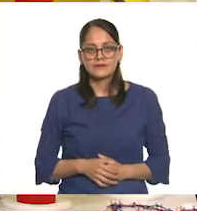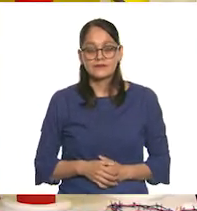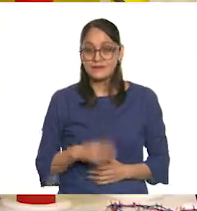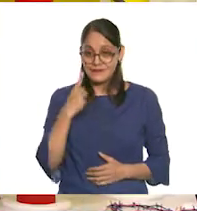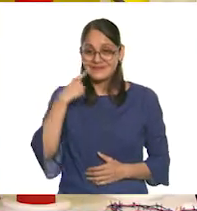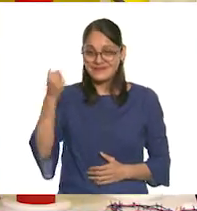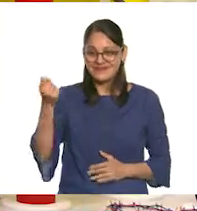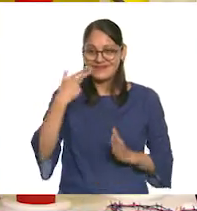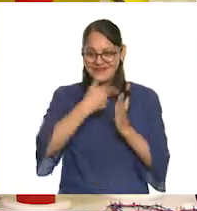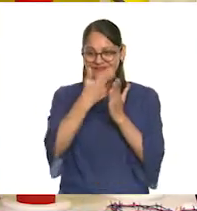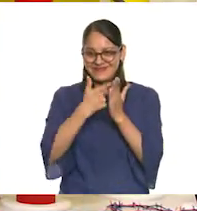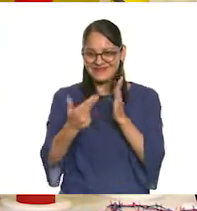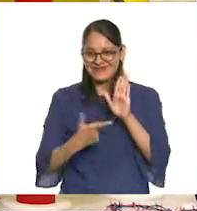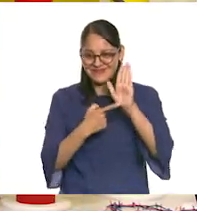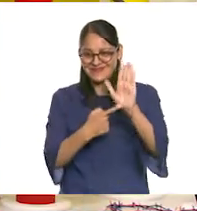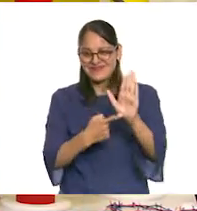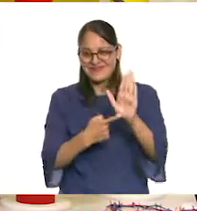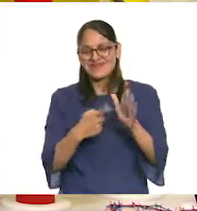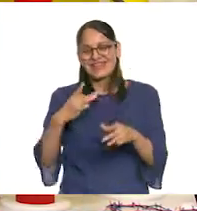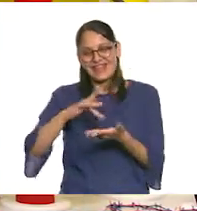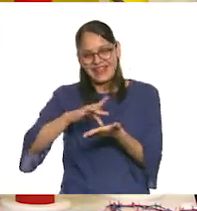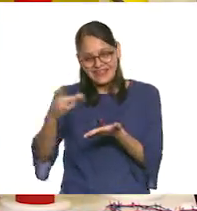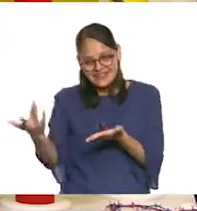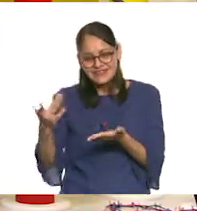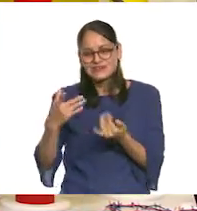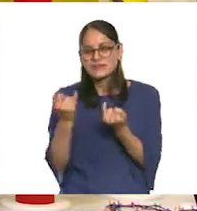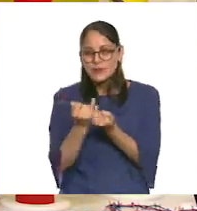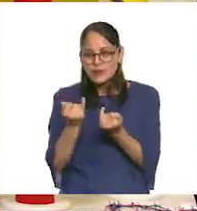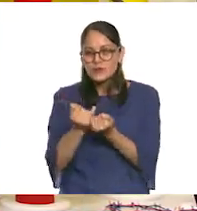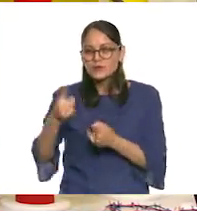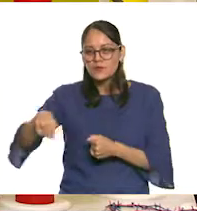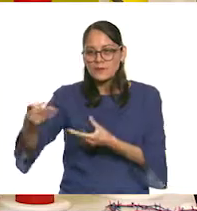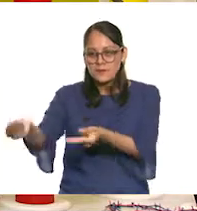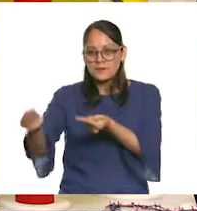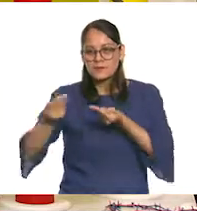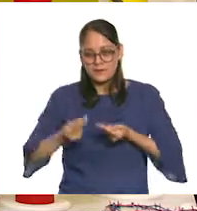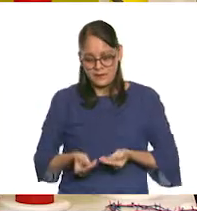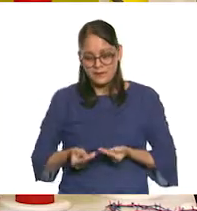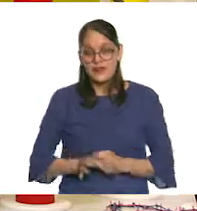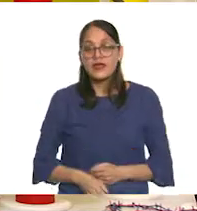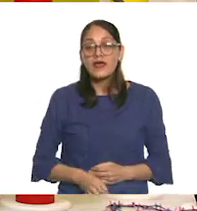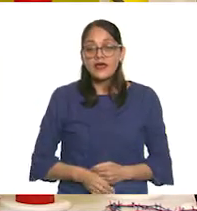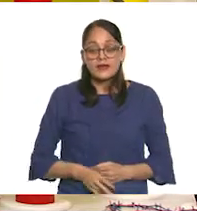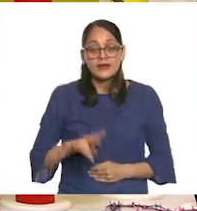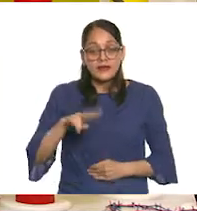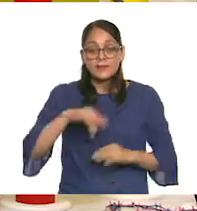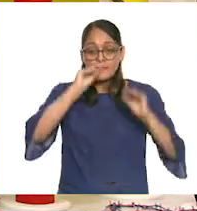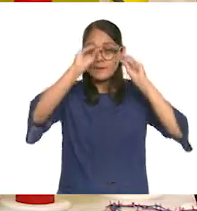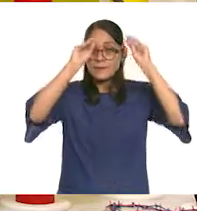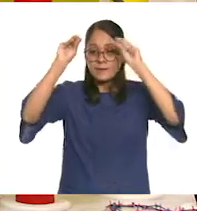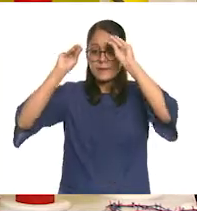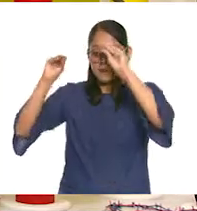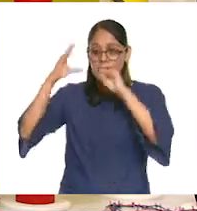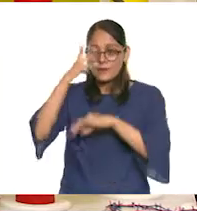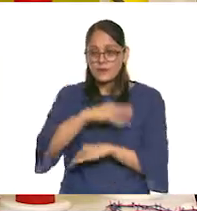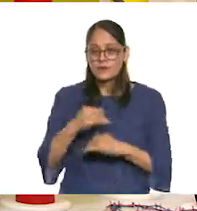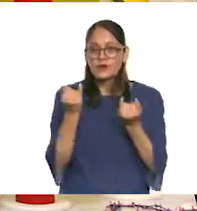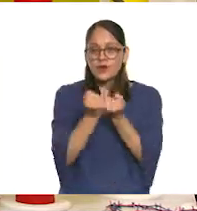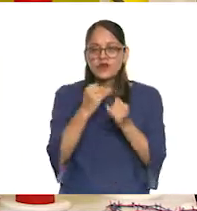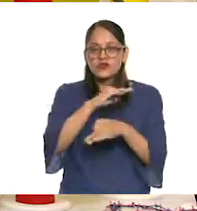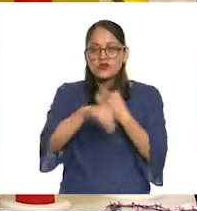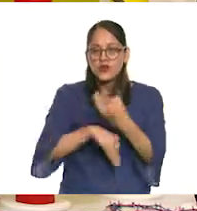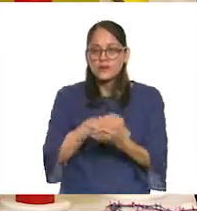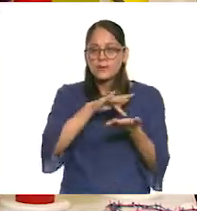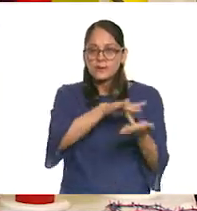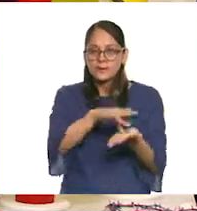Ya aquí están sus dibujos. Muchísimas gracias por hacerlos llegar. Va a quedar muy bonita la instalación. Gracias a toda la